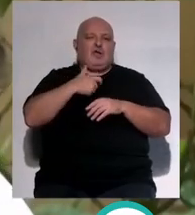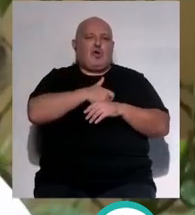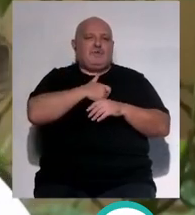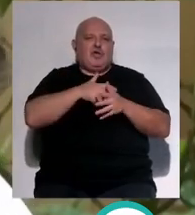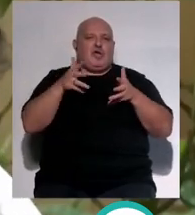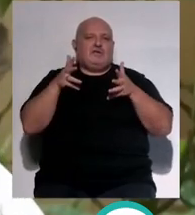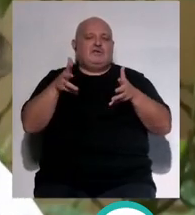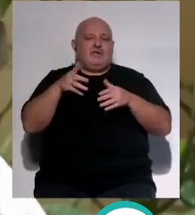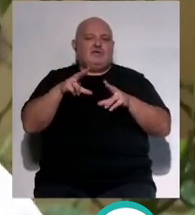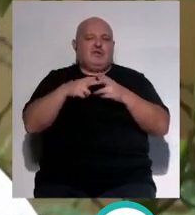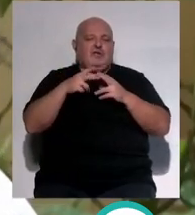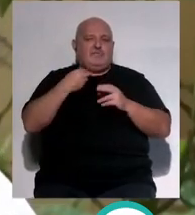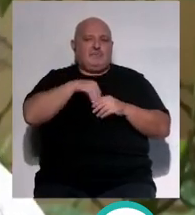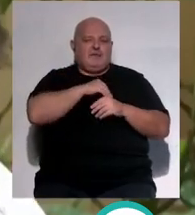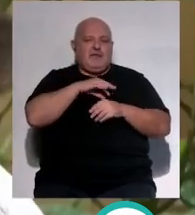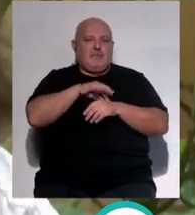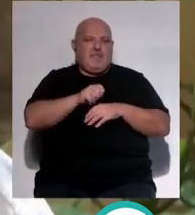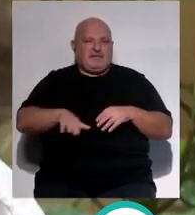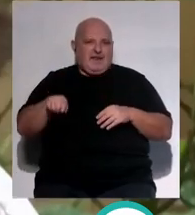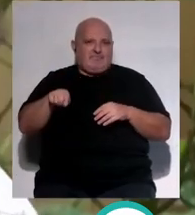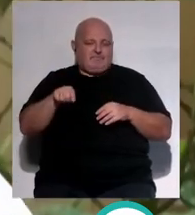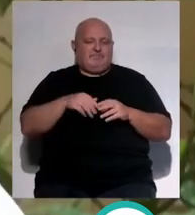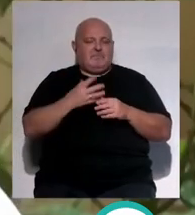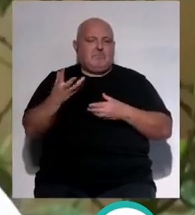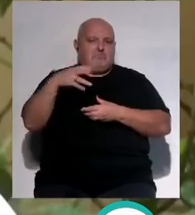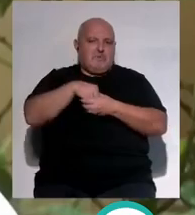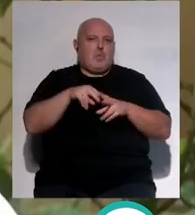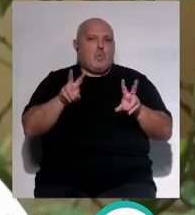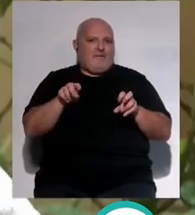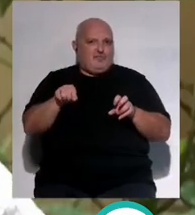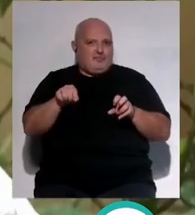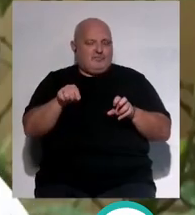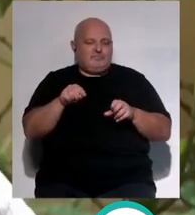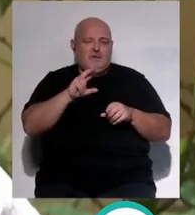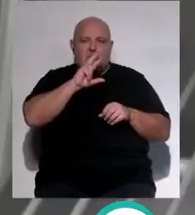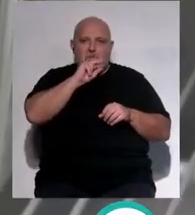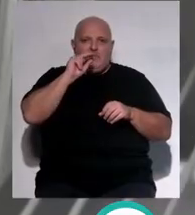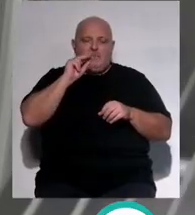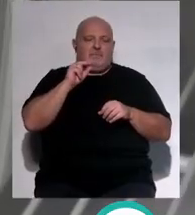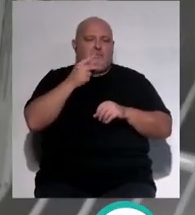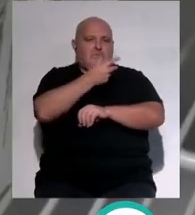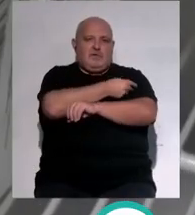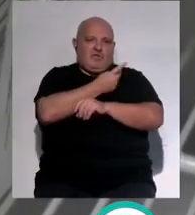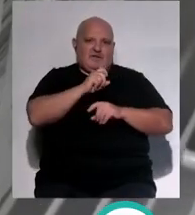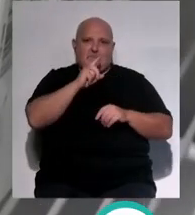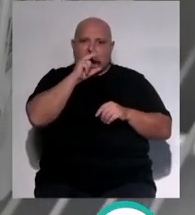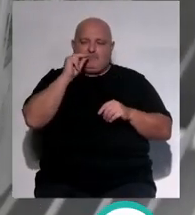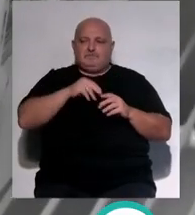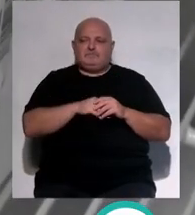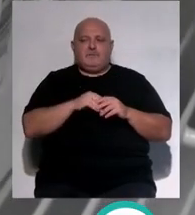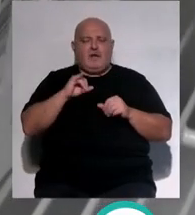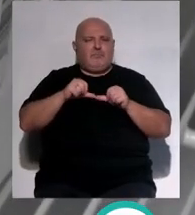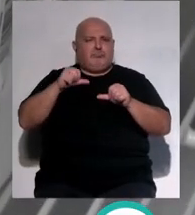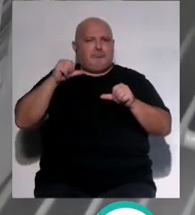Asesor de Vacuna de la Asociación Española de Pediatría pues nosotros lo incorporamos va a ser una vacuna intranasal no pinchada Intranasales sabíamos que